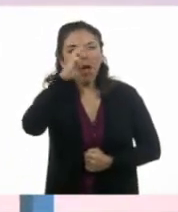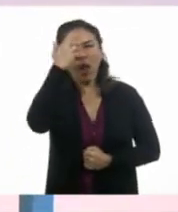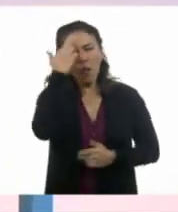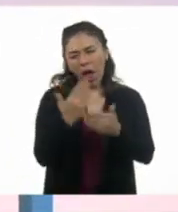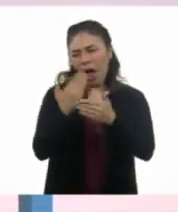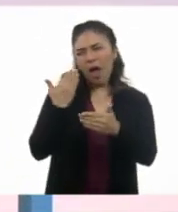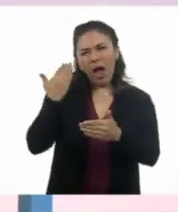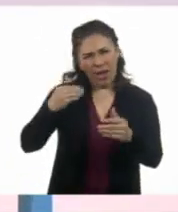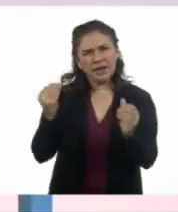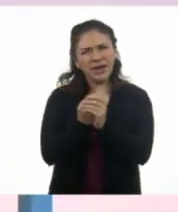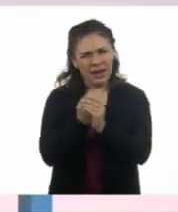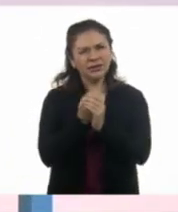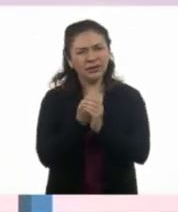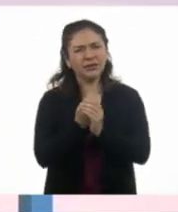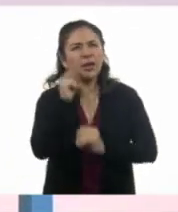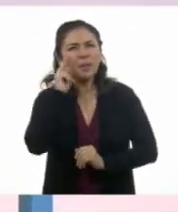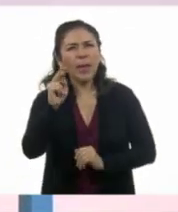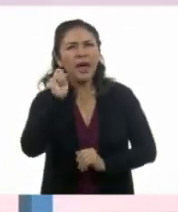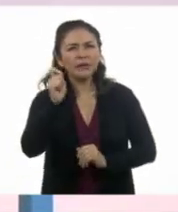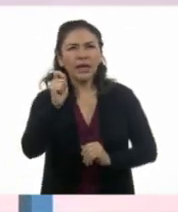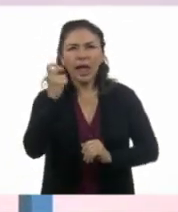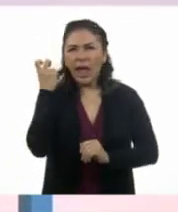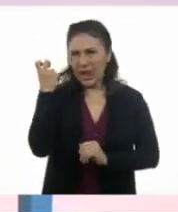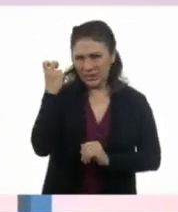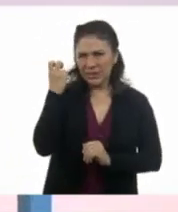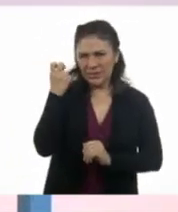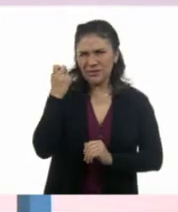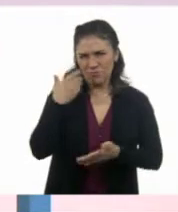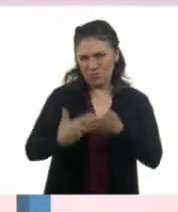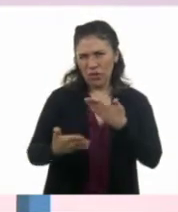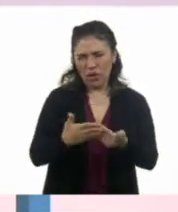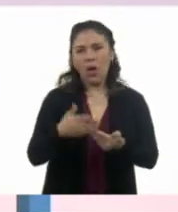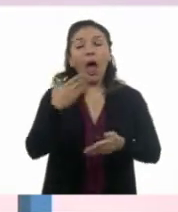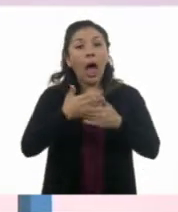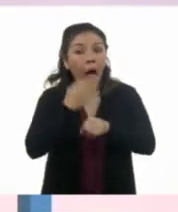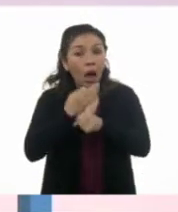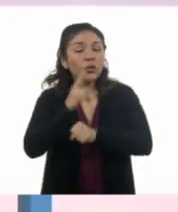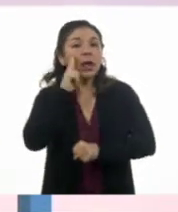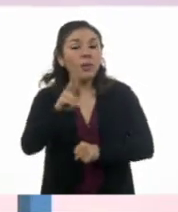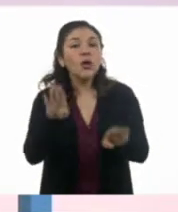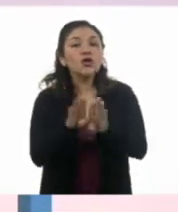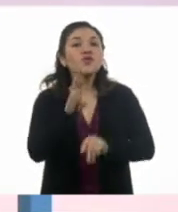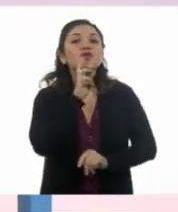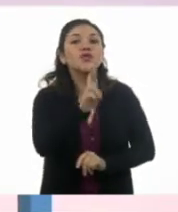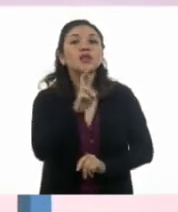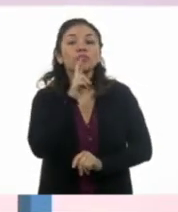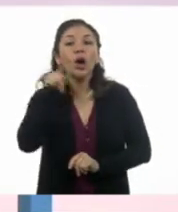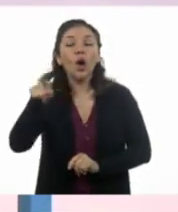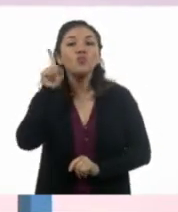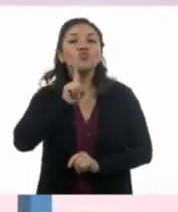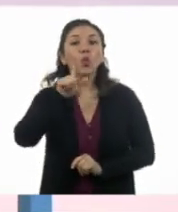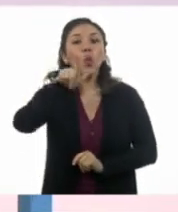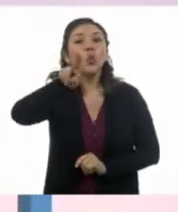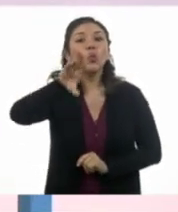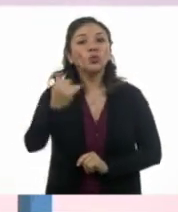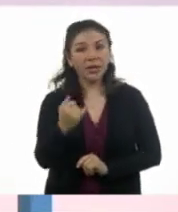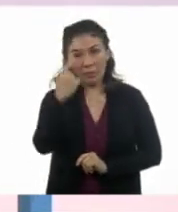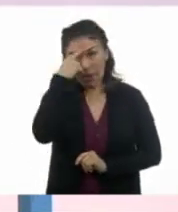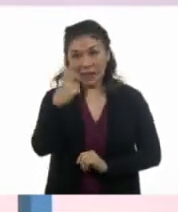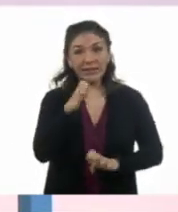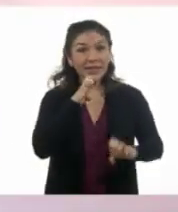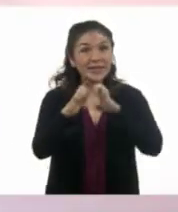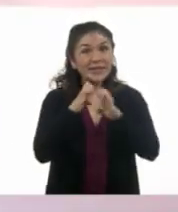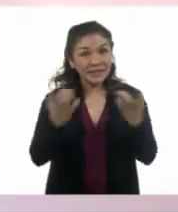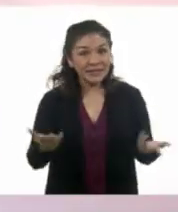una clase anterior vimos este formato. ¿Qué te parece si vemos las respuestas que dio Lucy acerca de esta